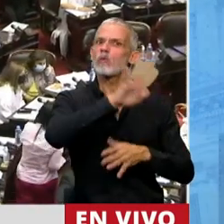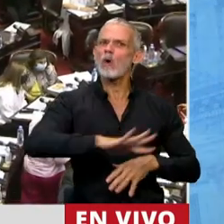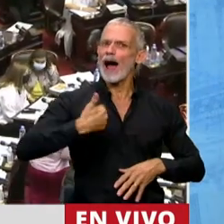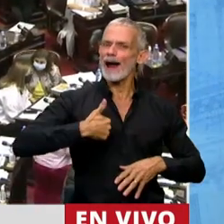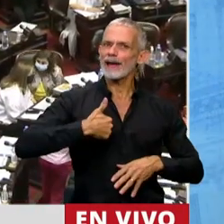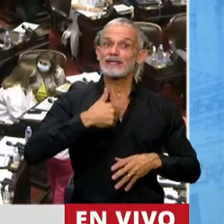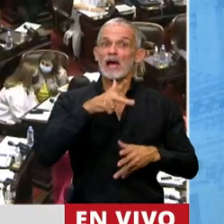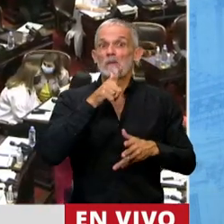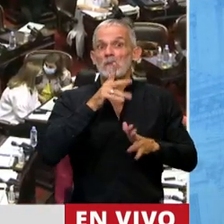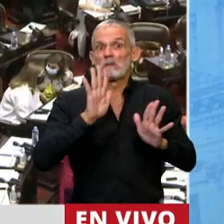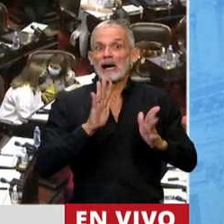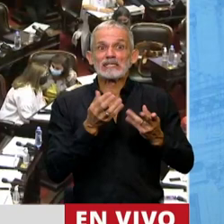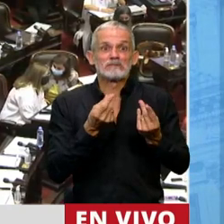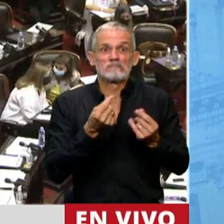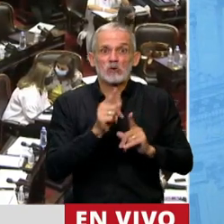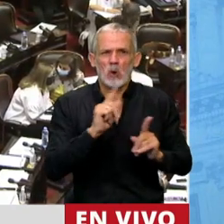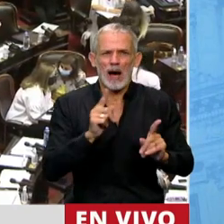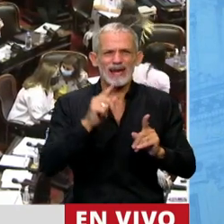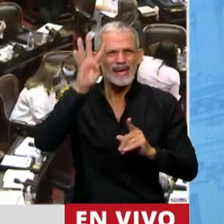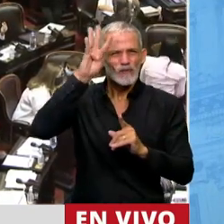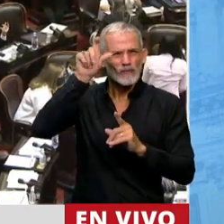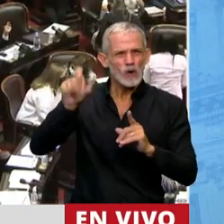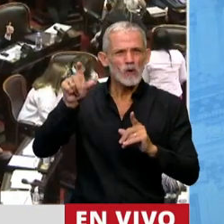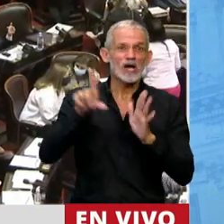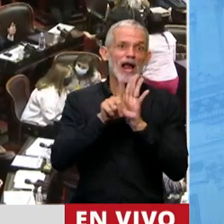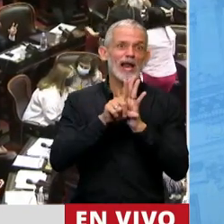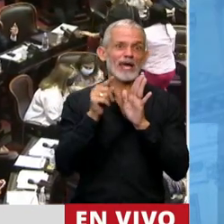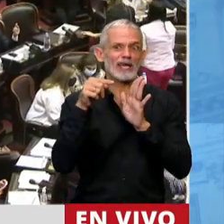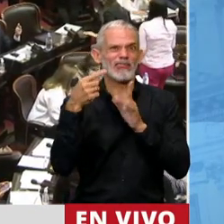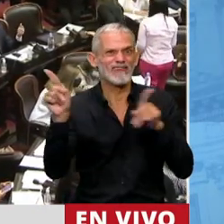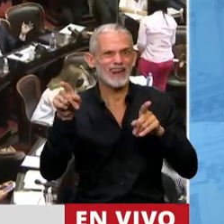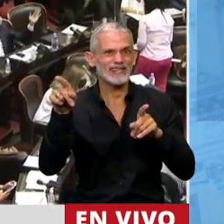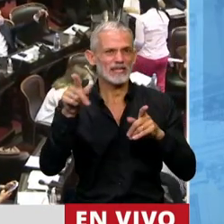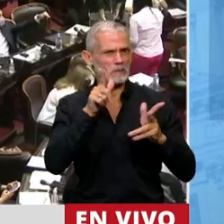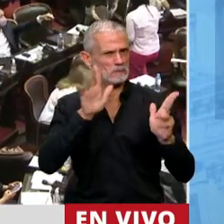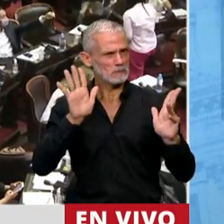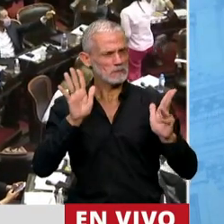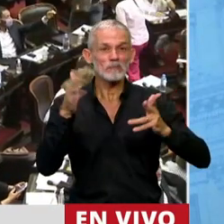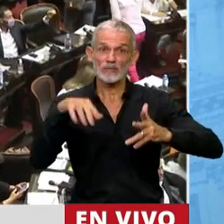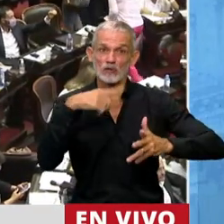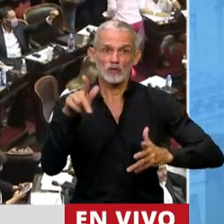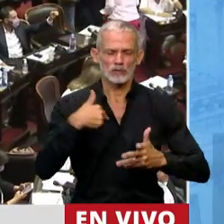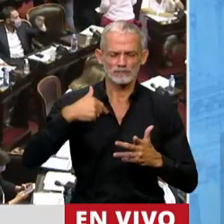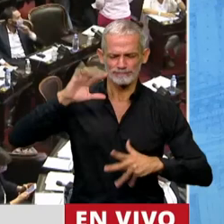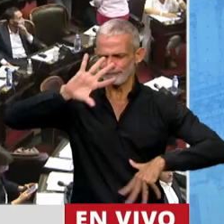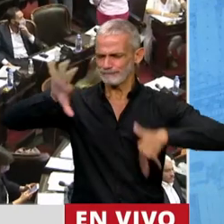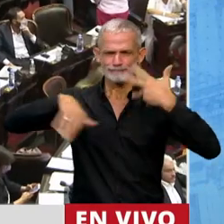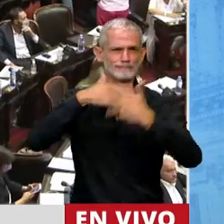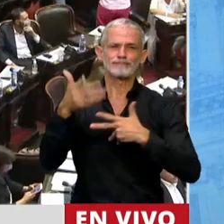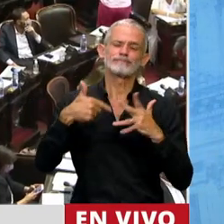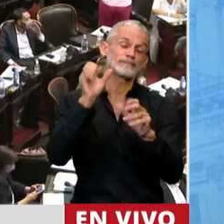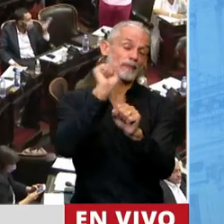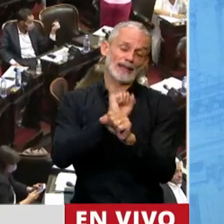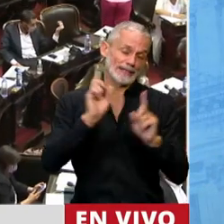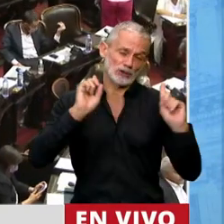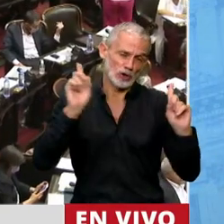país parecería que en Formosa que hay una ley paralela no funciona y nosotros para no hacer un escándalo e ir detenidos,